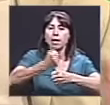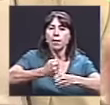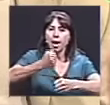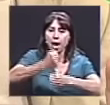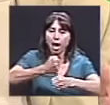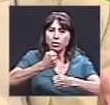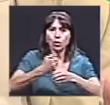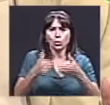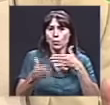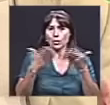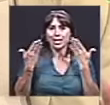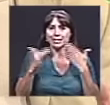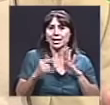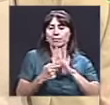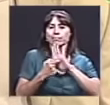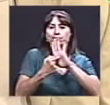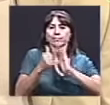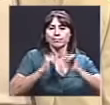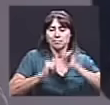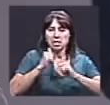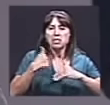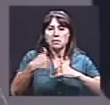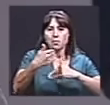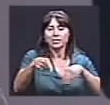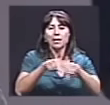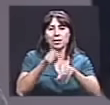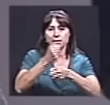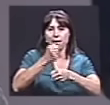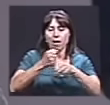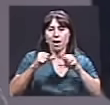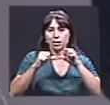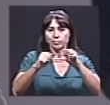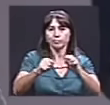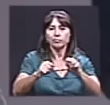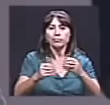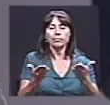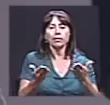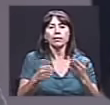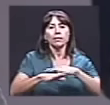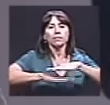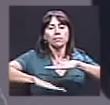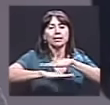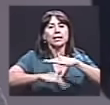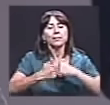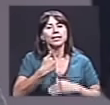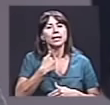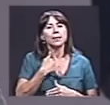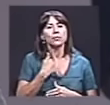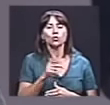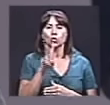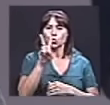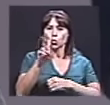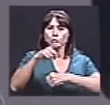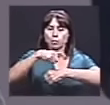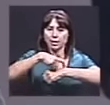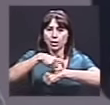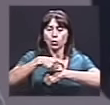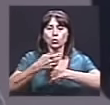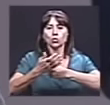cuando esté ya puesta en cartelera. Básicamente tenemos dos, digamos, periodos